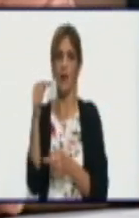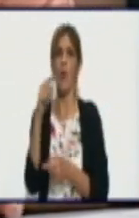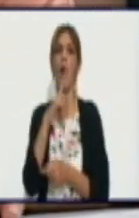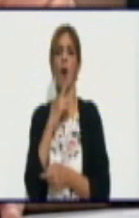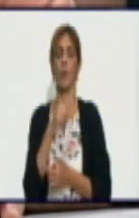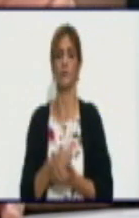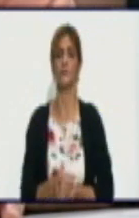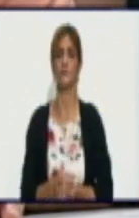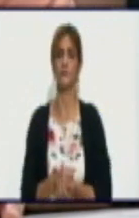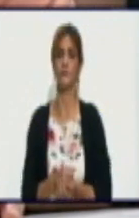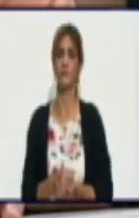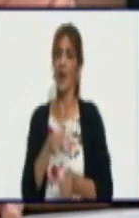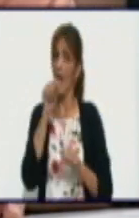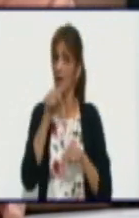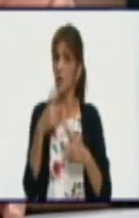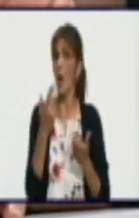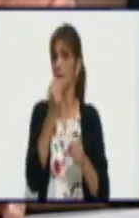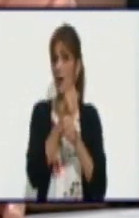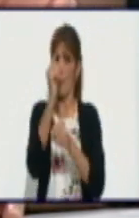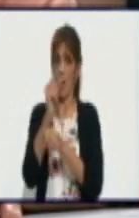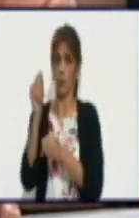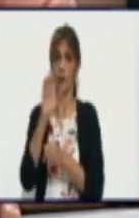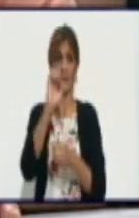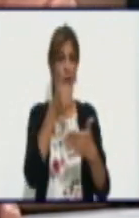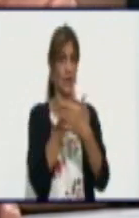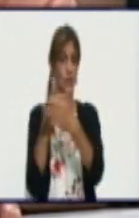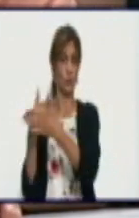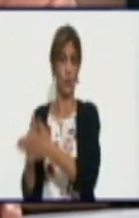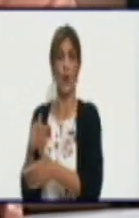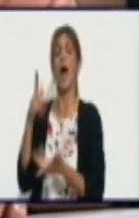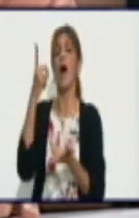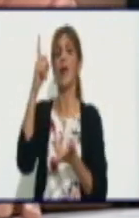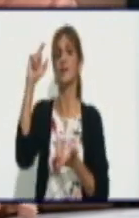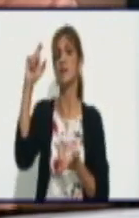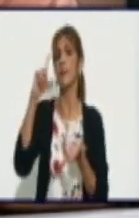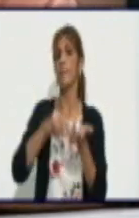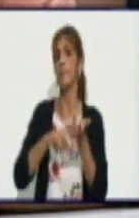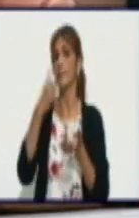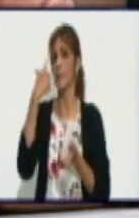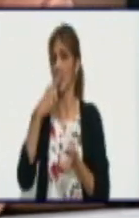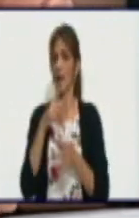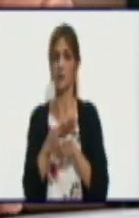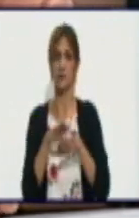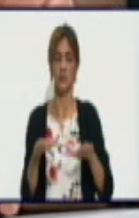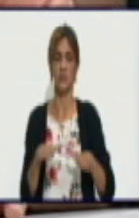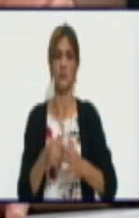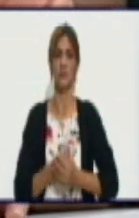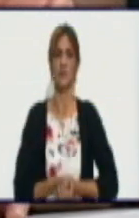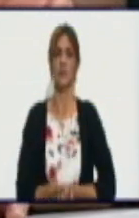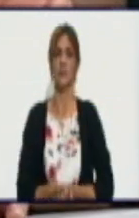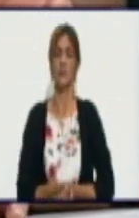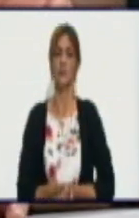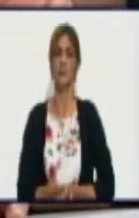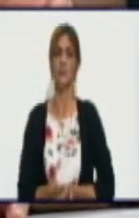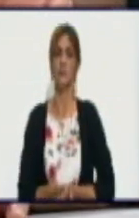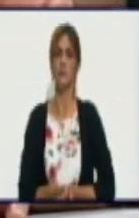22% para restantes las actividades que se sirven de agua, es decir, de embalse.